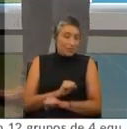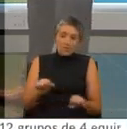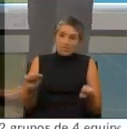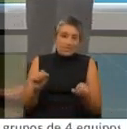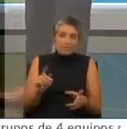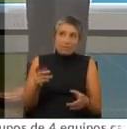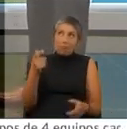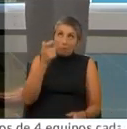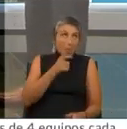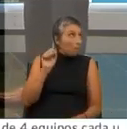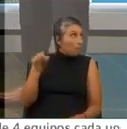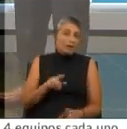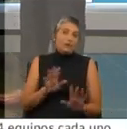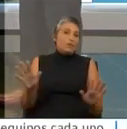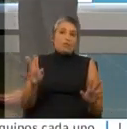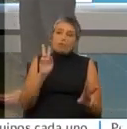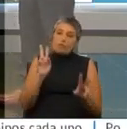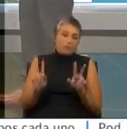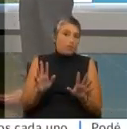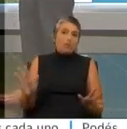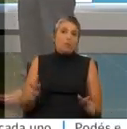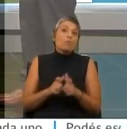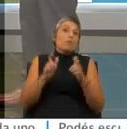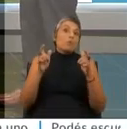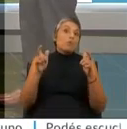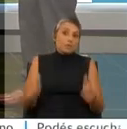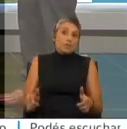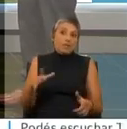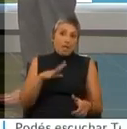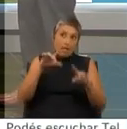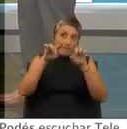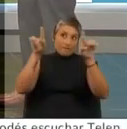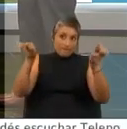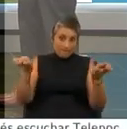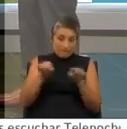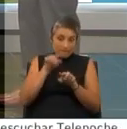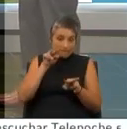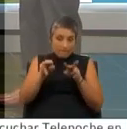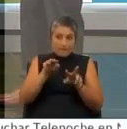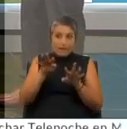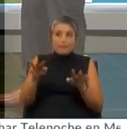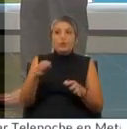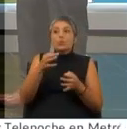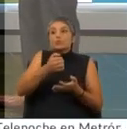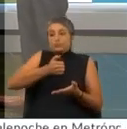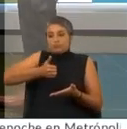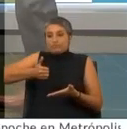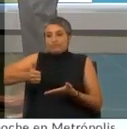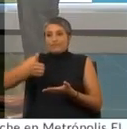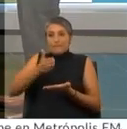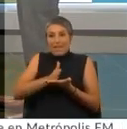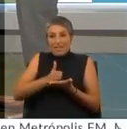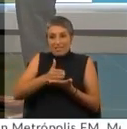no lo vea. Alguien lo tiene que ver. Por suerte, en esta situación había VAR, pero si vemos, el árbitro tiene un posicionamiento muy central,